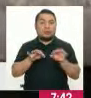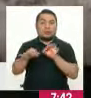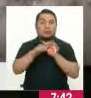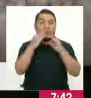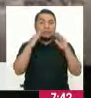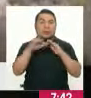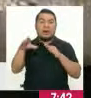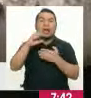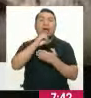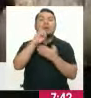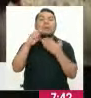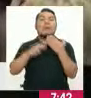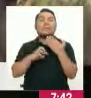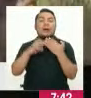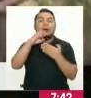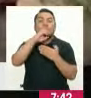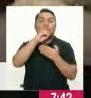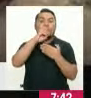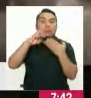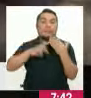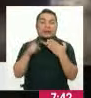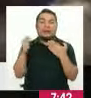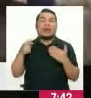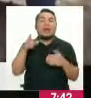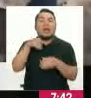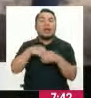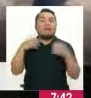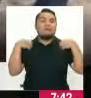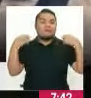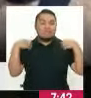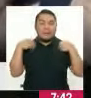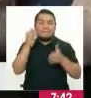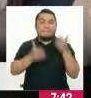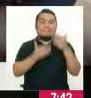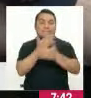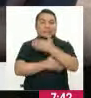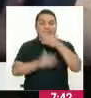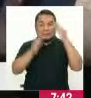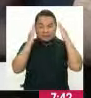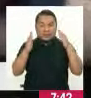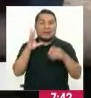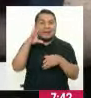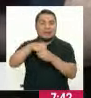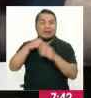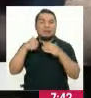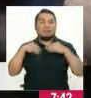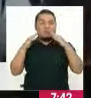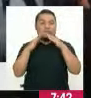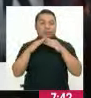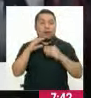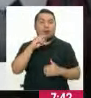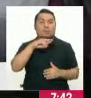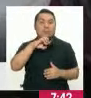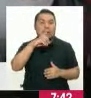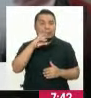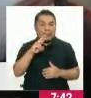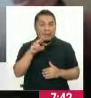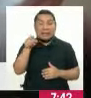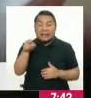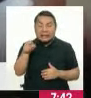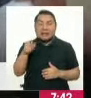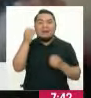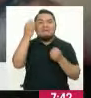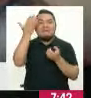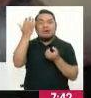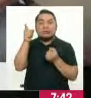OMAPEDs, que son las oficinas municipales de atención a las personas con discapacidad, son las que recogen las solicitudes